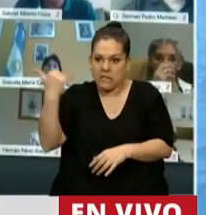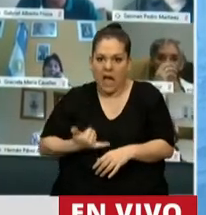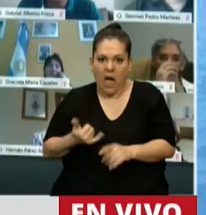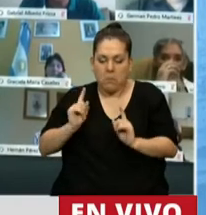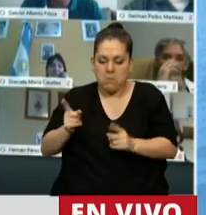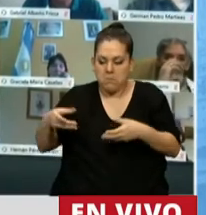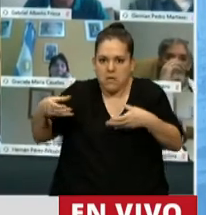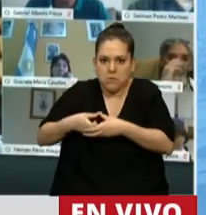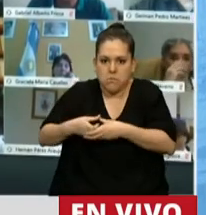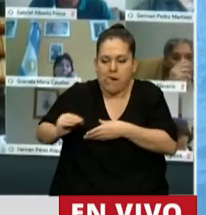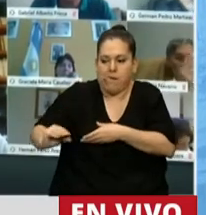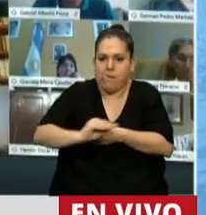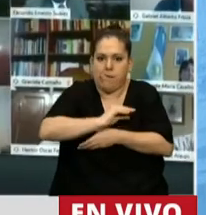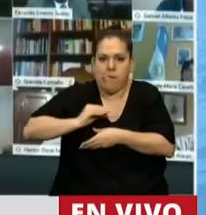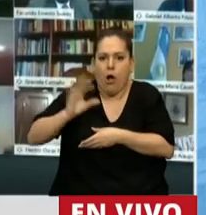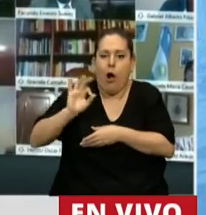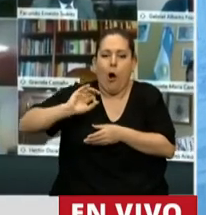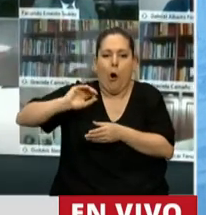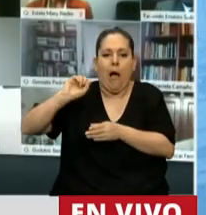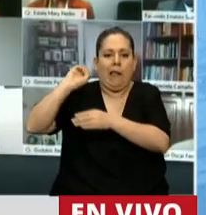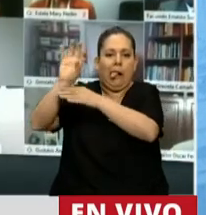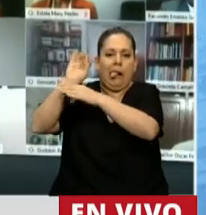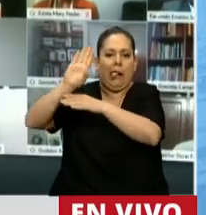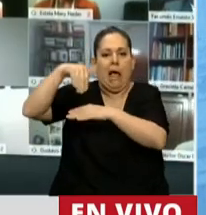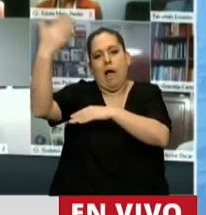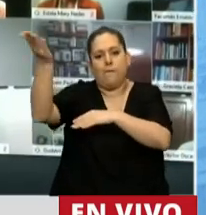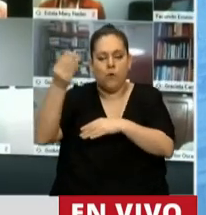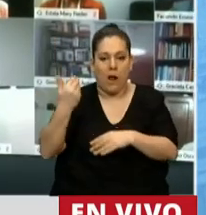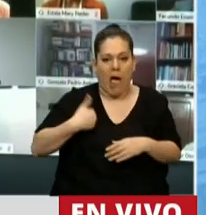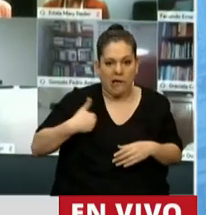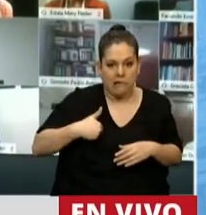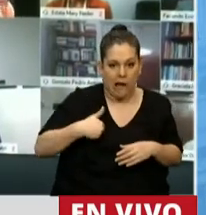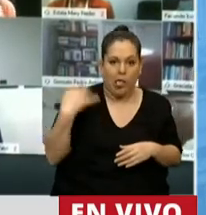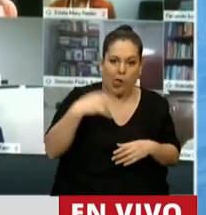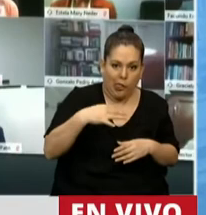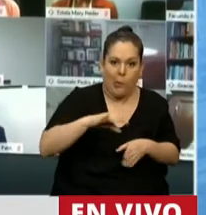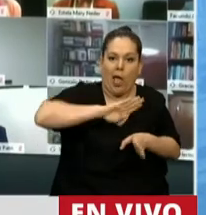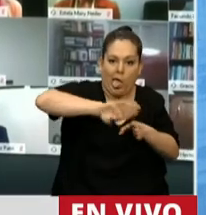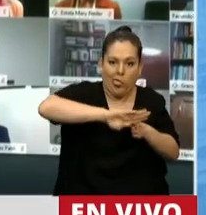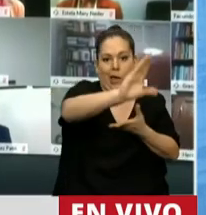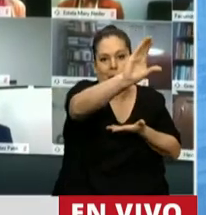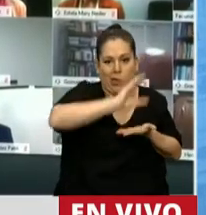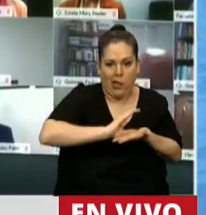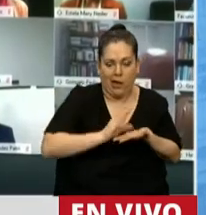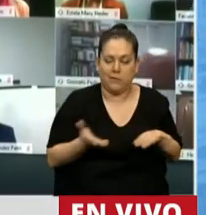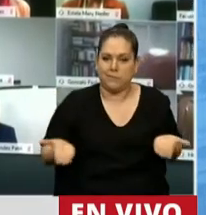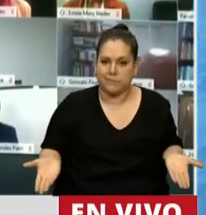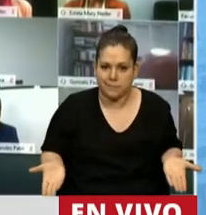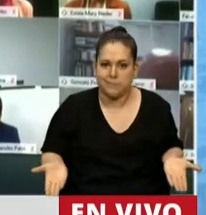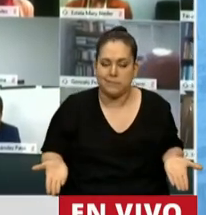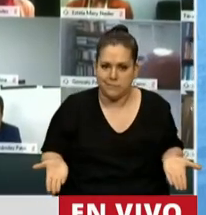sacarlas del país, mientras el Estado argentino tenía que recurrir al endeudamiento en dólares. Y no